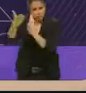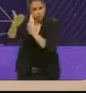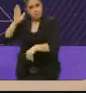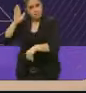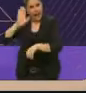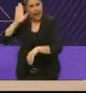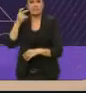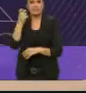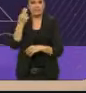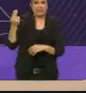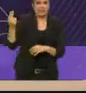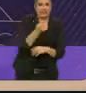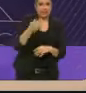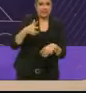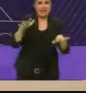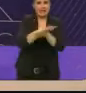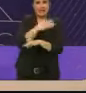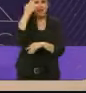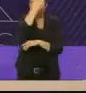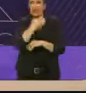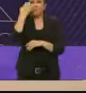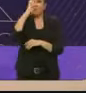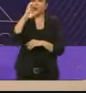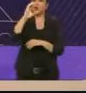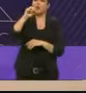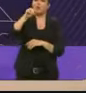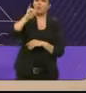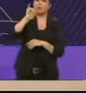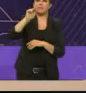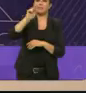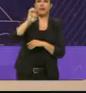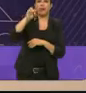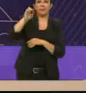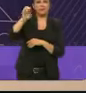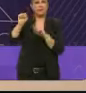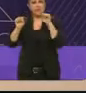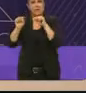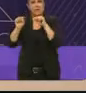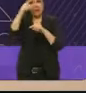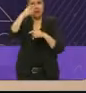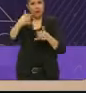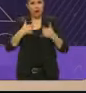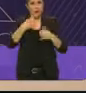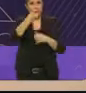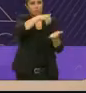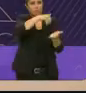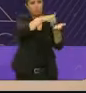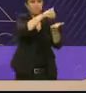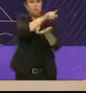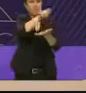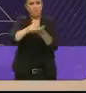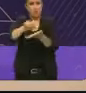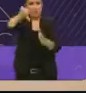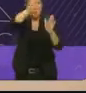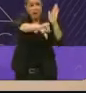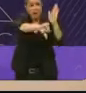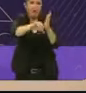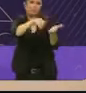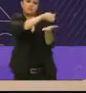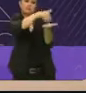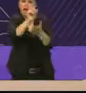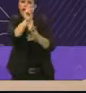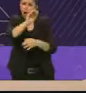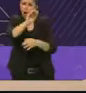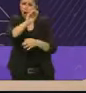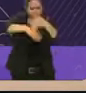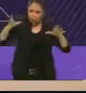cambie eso del examen del Comipens para que ningún joven quede excluido de la preparatoria. Queremos también apoyar